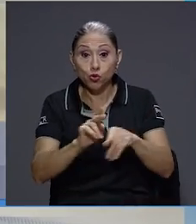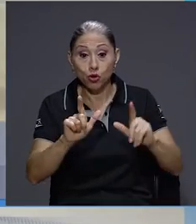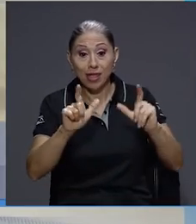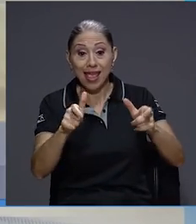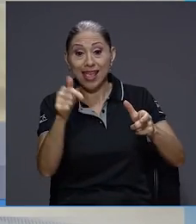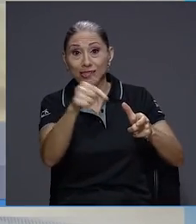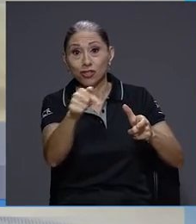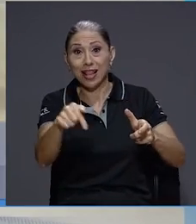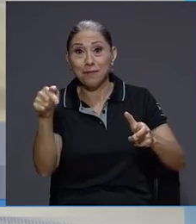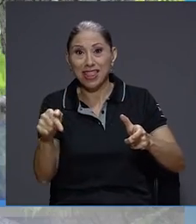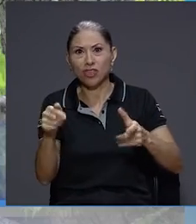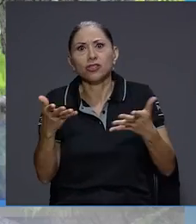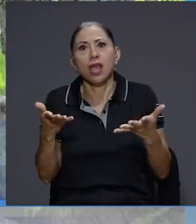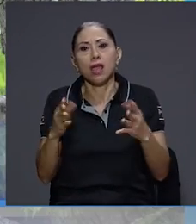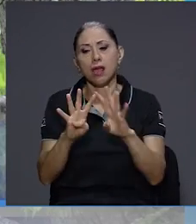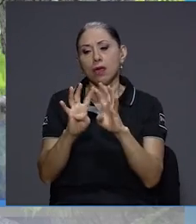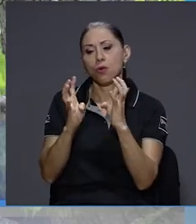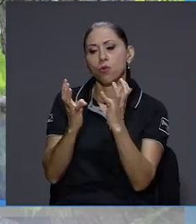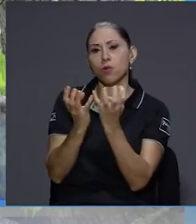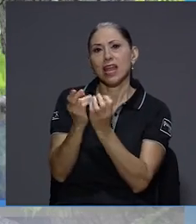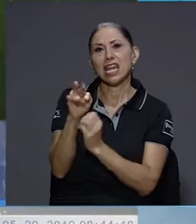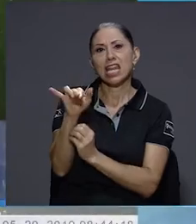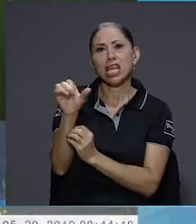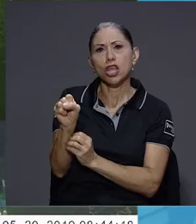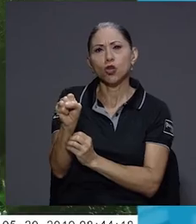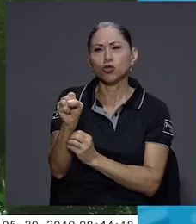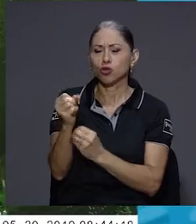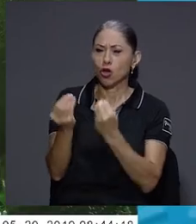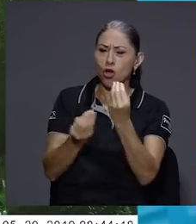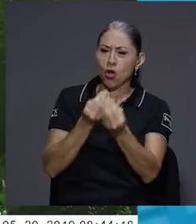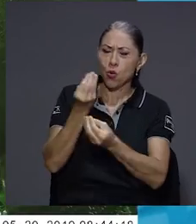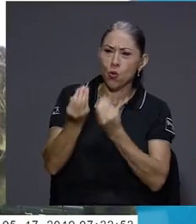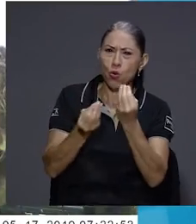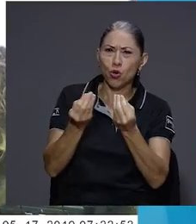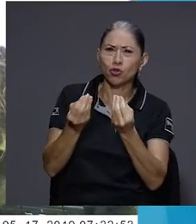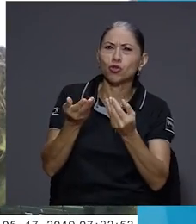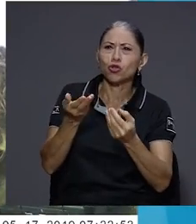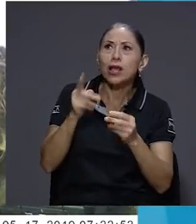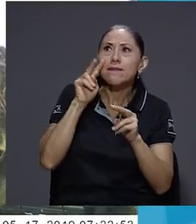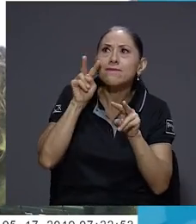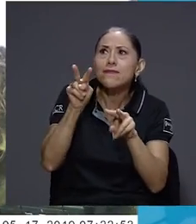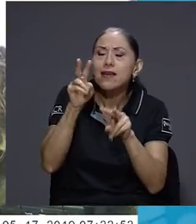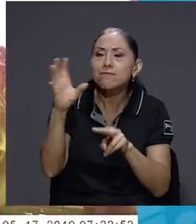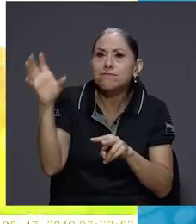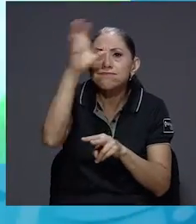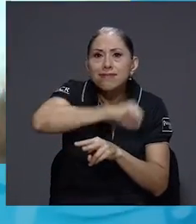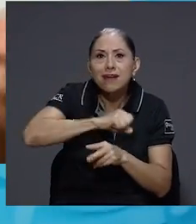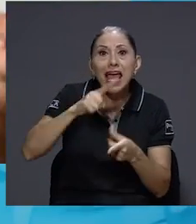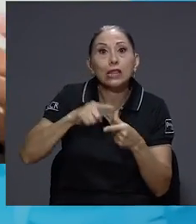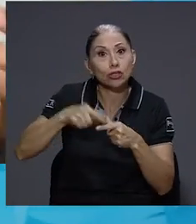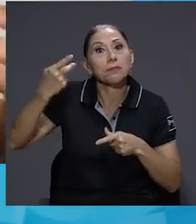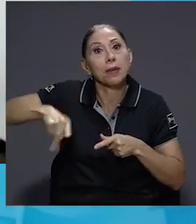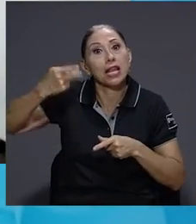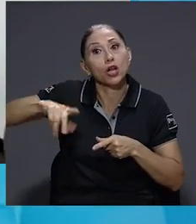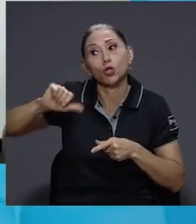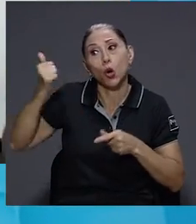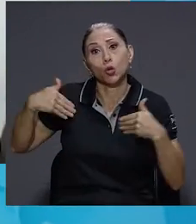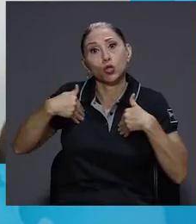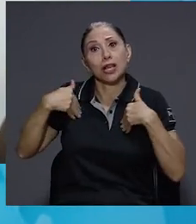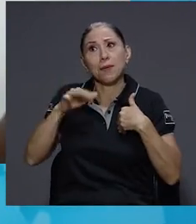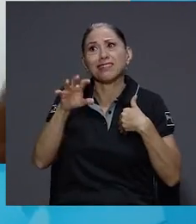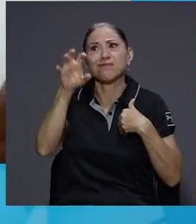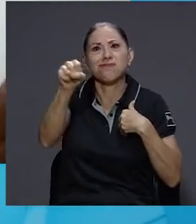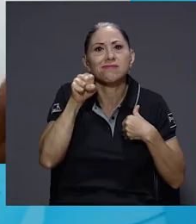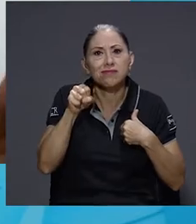ha convertido estas guaridas en espacios llamativos, lo que las hace vulnerables ante depredadores. Nosotros también probamos